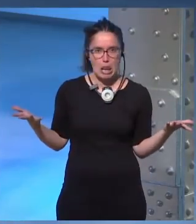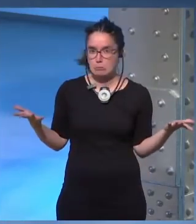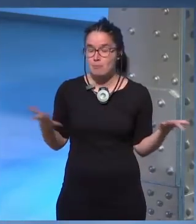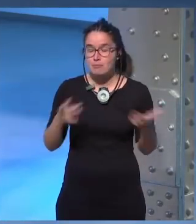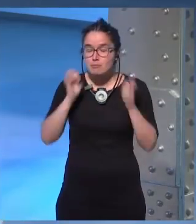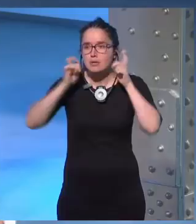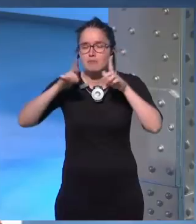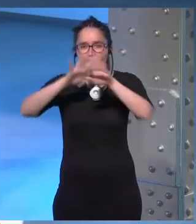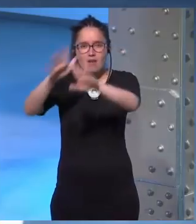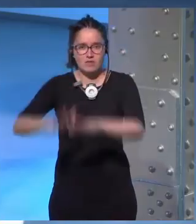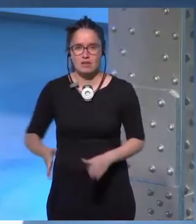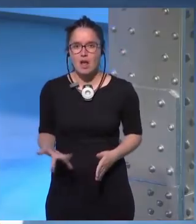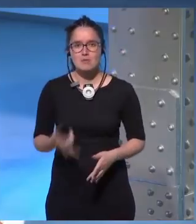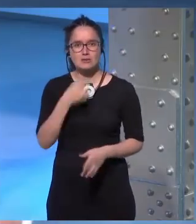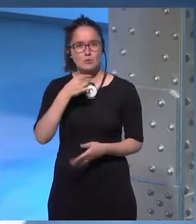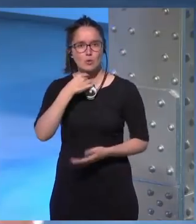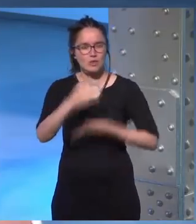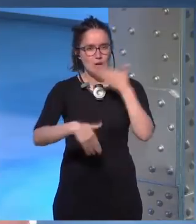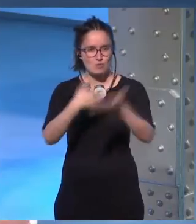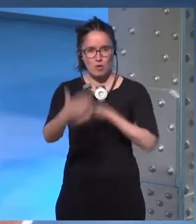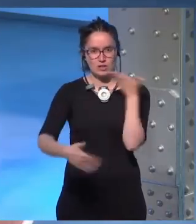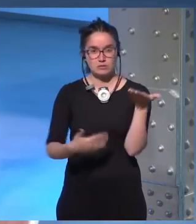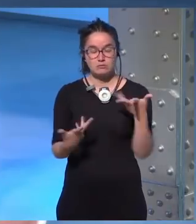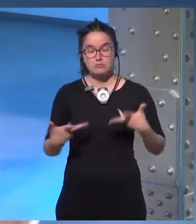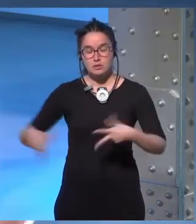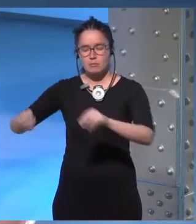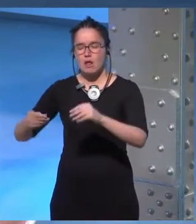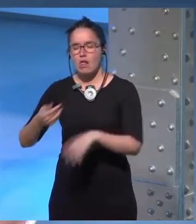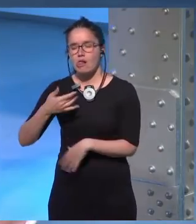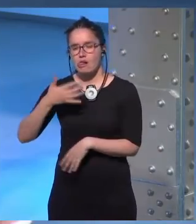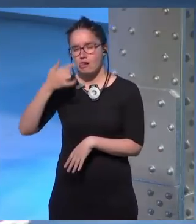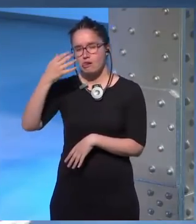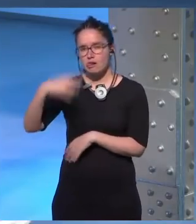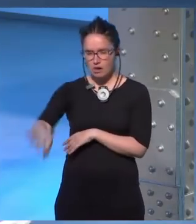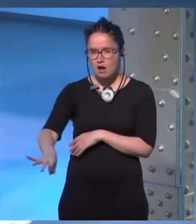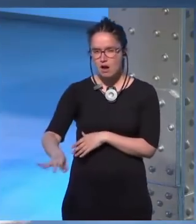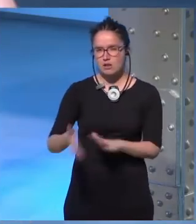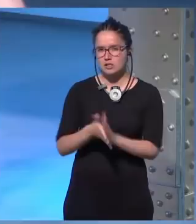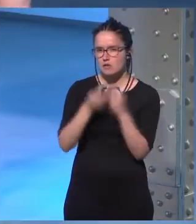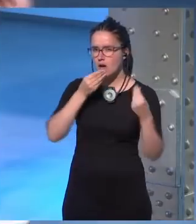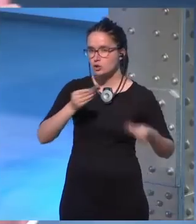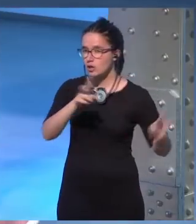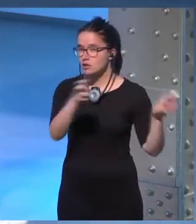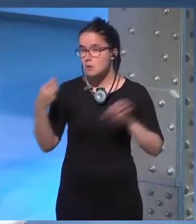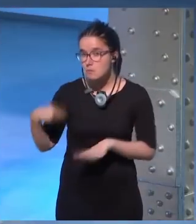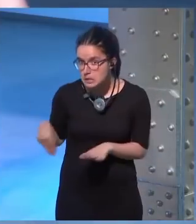doy cuenta al final y eso es lo que me gusta del proceso acabar y decir ah así que de eso va la historia